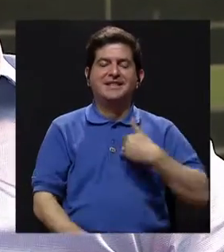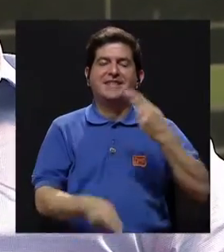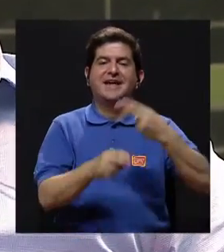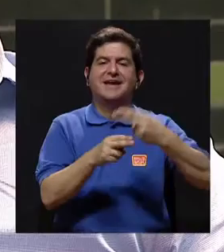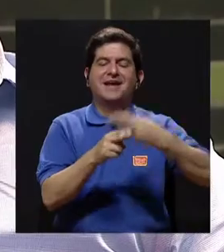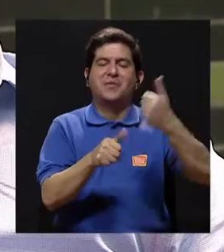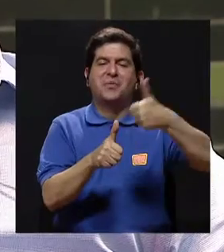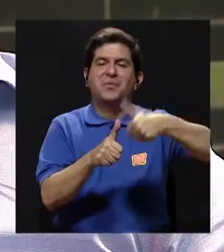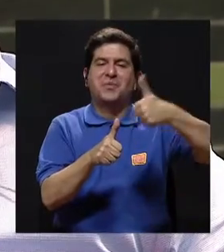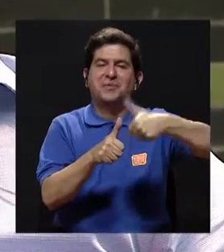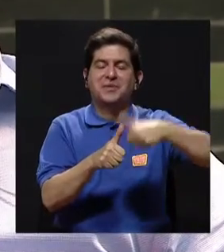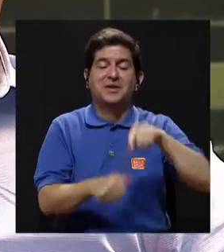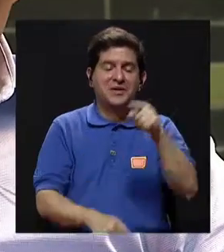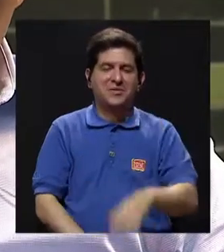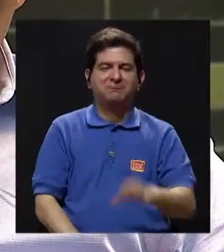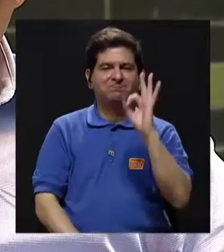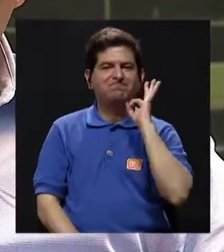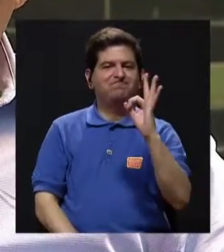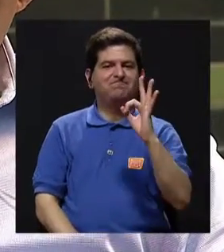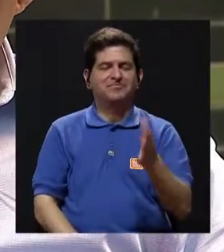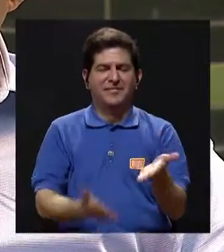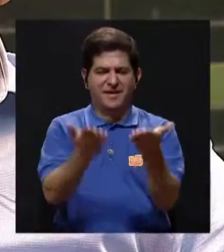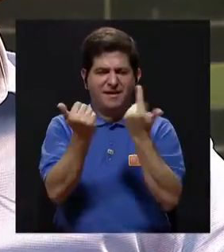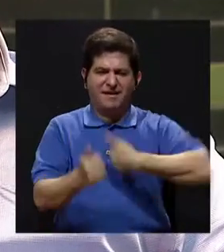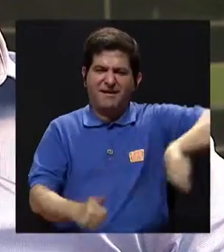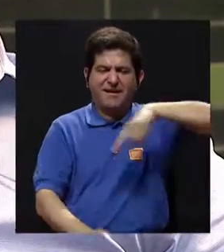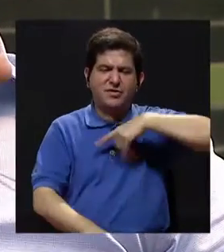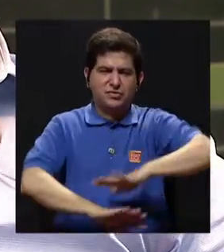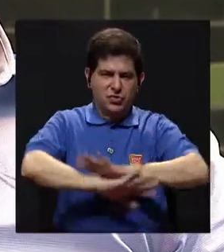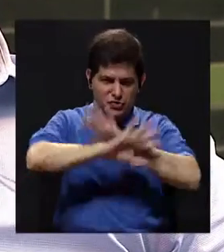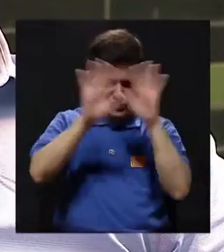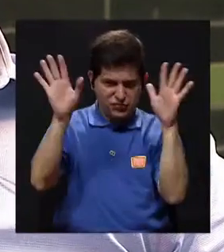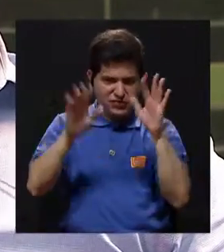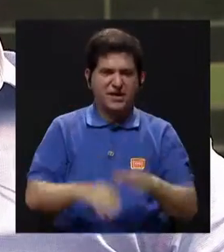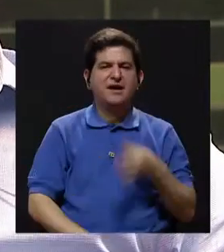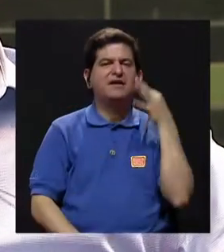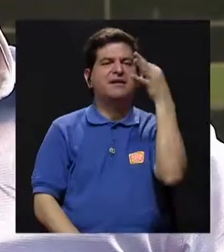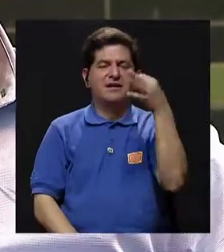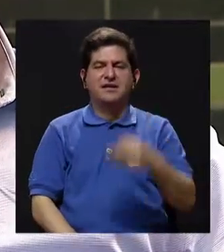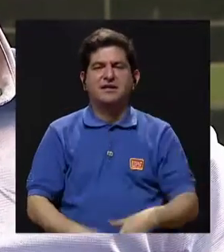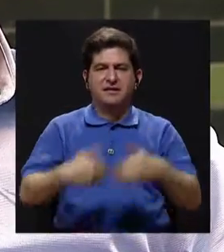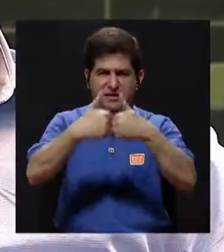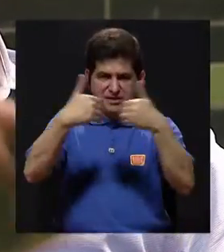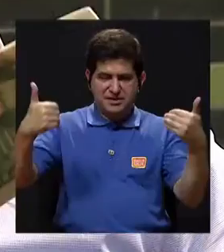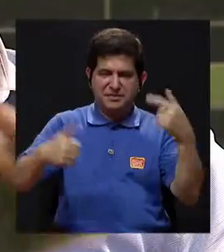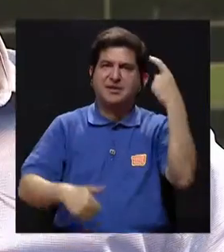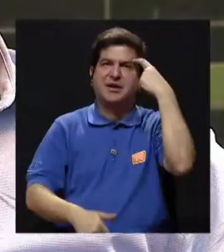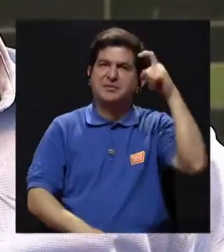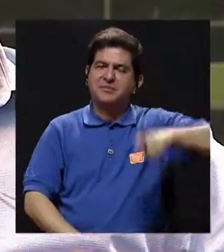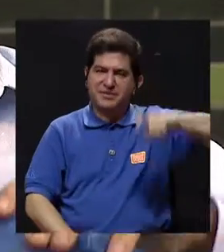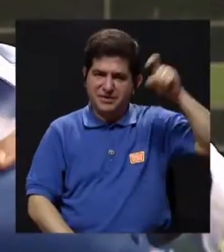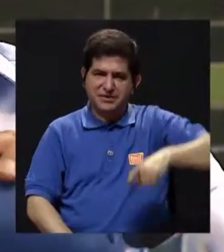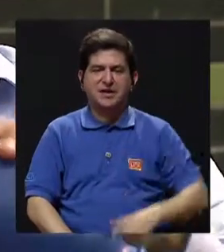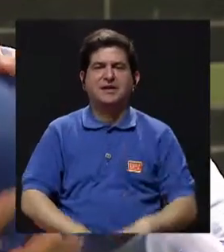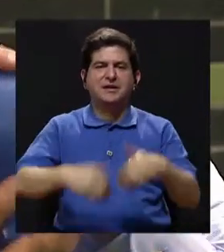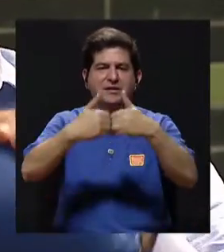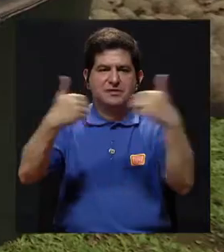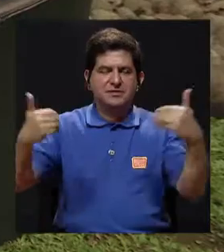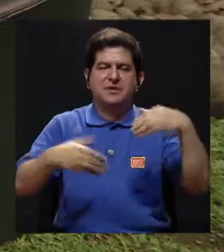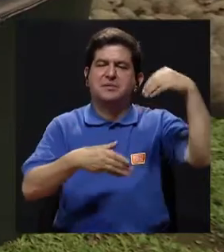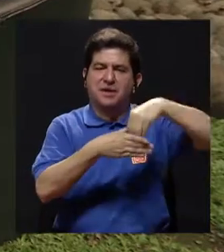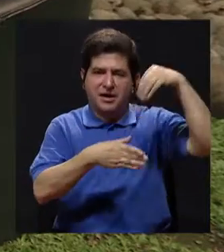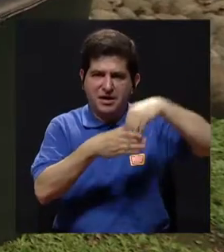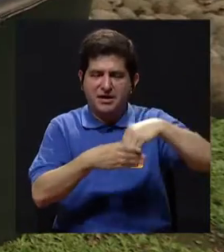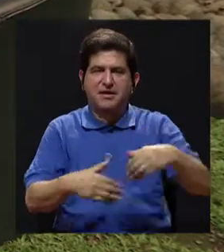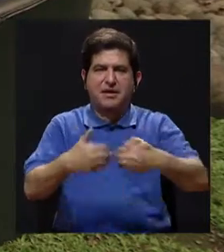tiene nombre y apellido y eso es lo hermoso. Entonces lo que queremos es claridad hacia dónde vamos, separar para las necesidades, separar